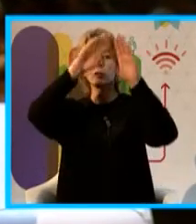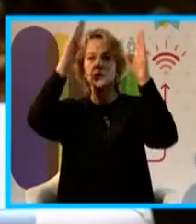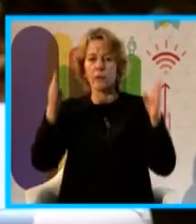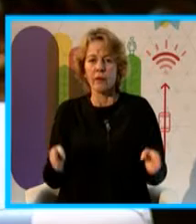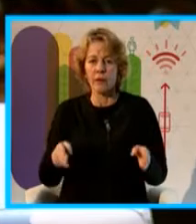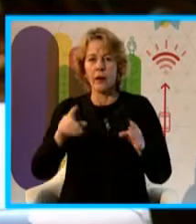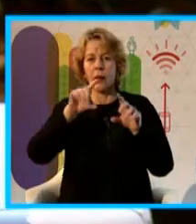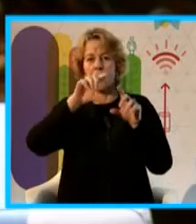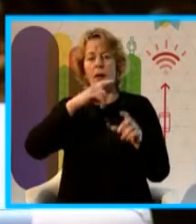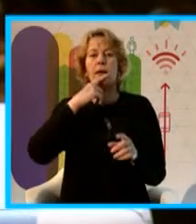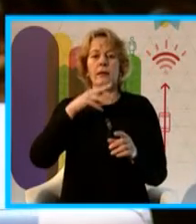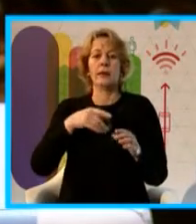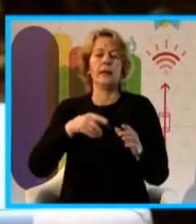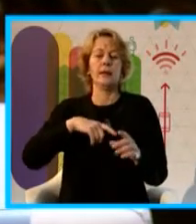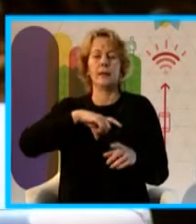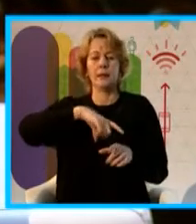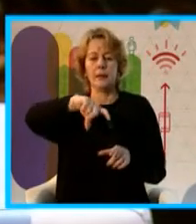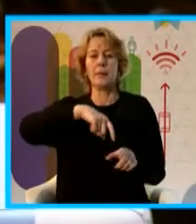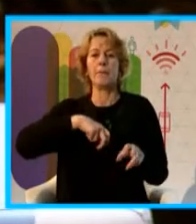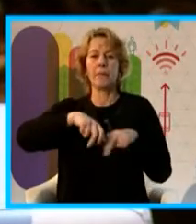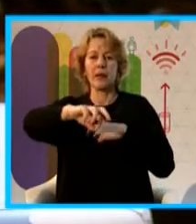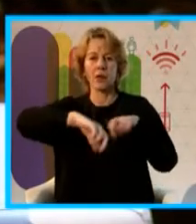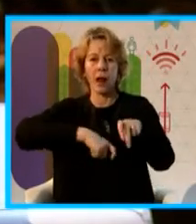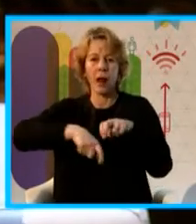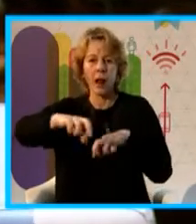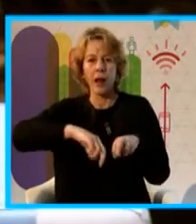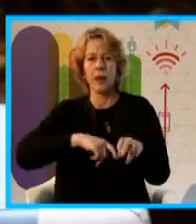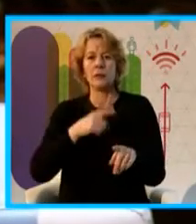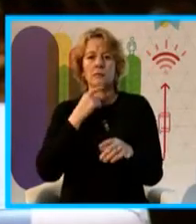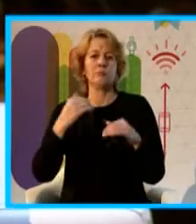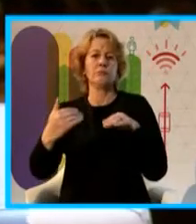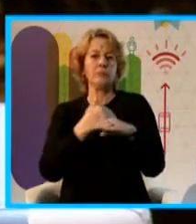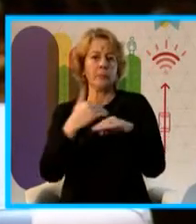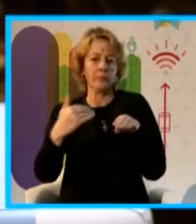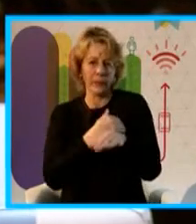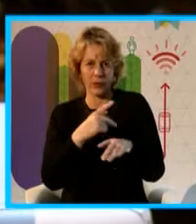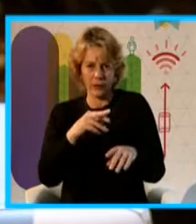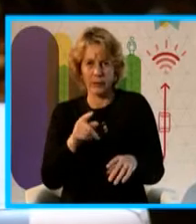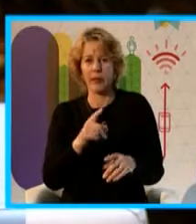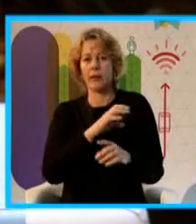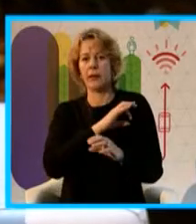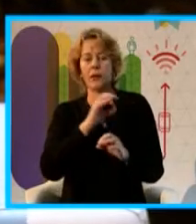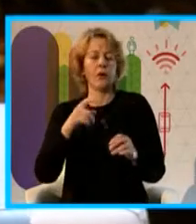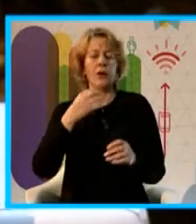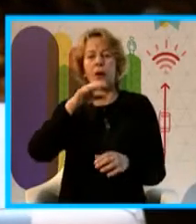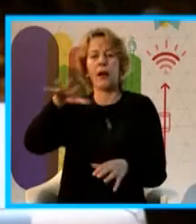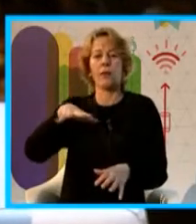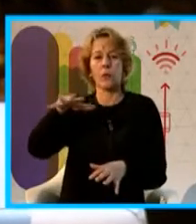la Peternal Sarandí, la Torre del Correo, el barómetro urbano en el edificio de la aduana.